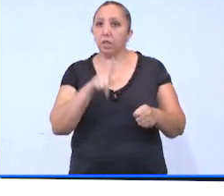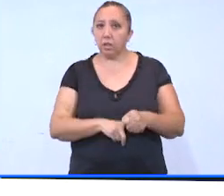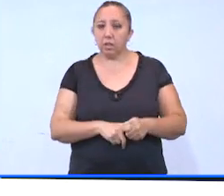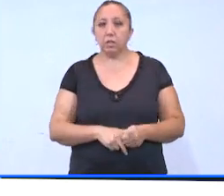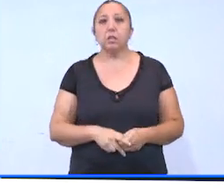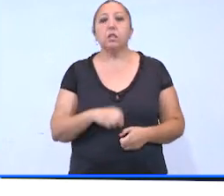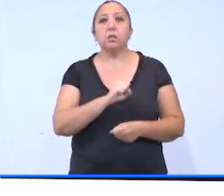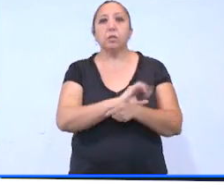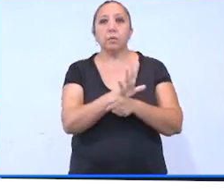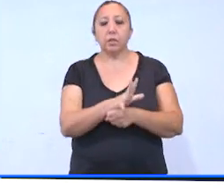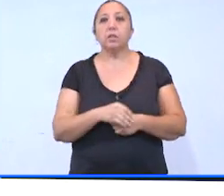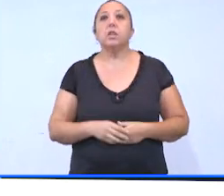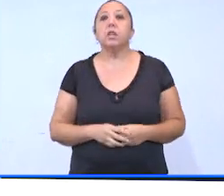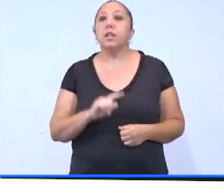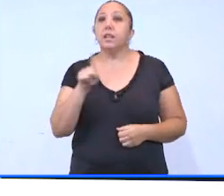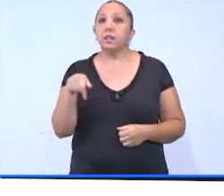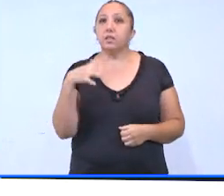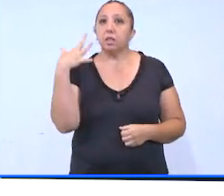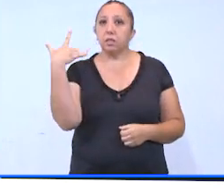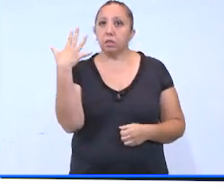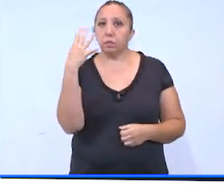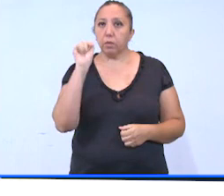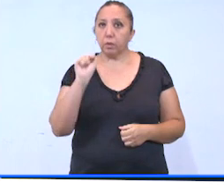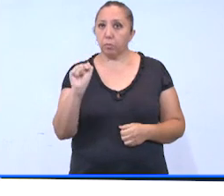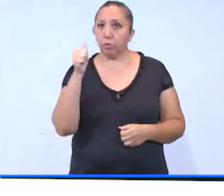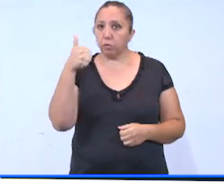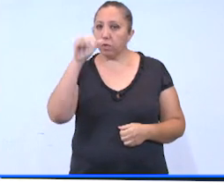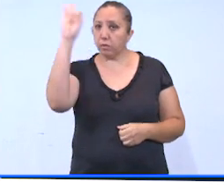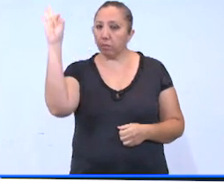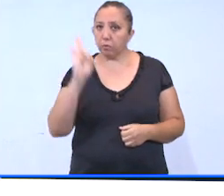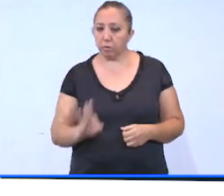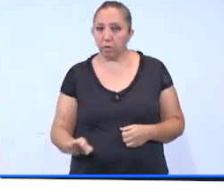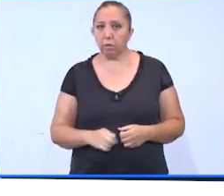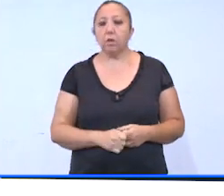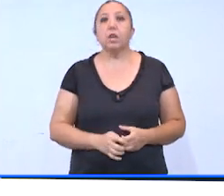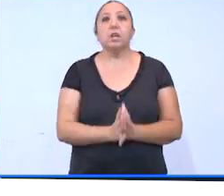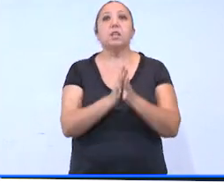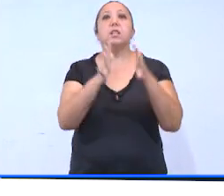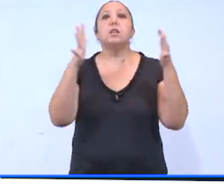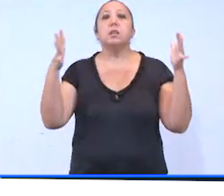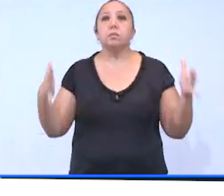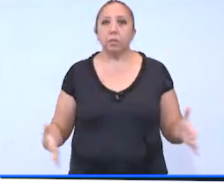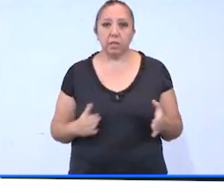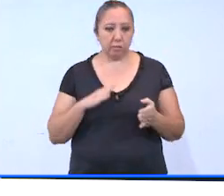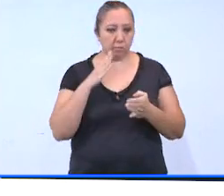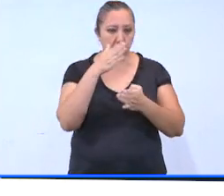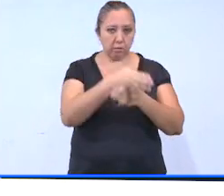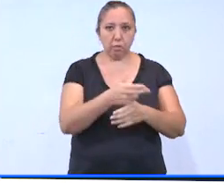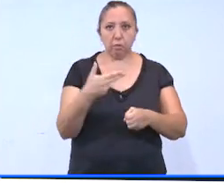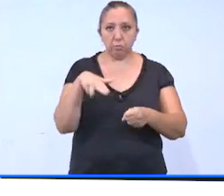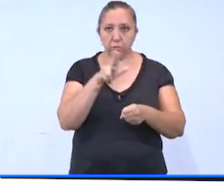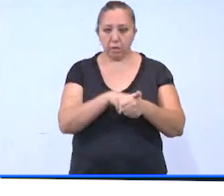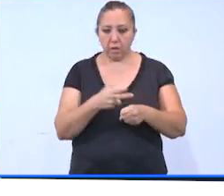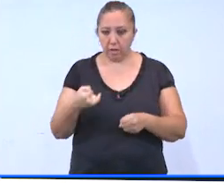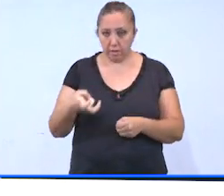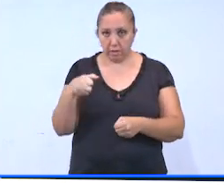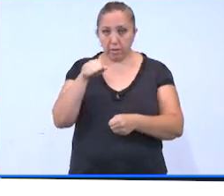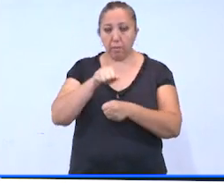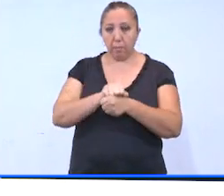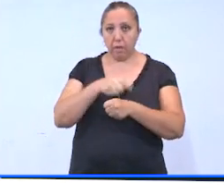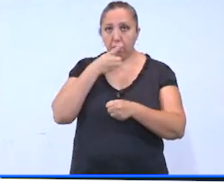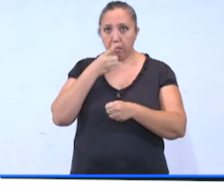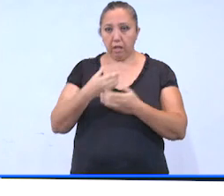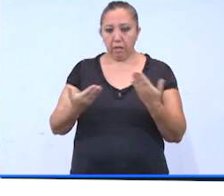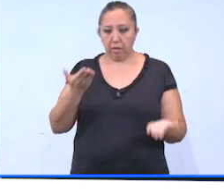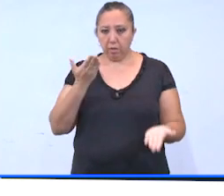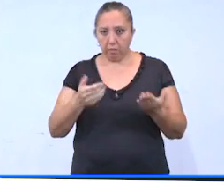COVID más no COVID, es del 50.6%. El incremento en las admisiones hospitalarias de la semana con respecto